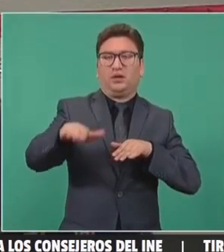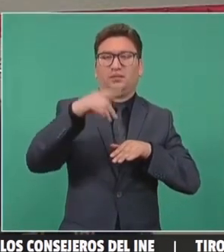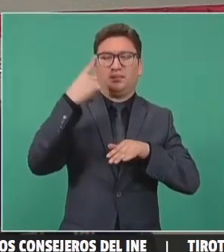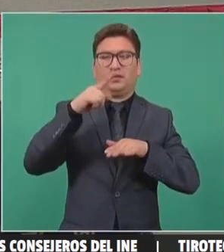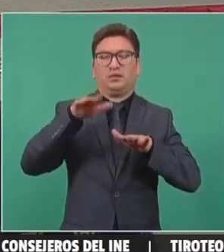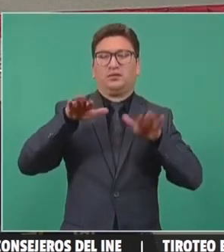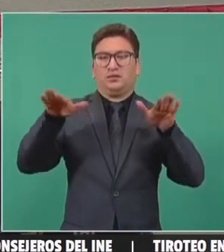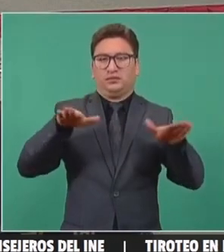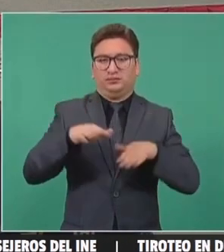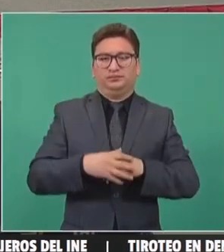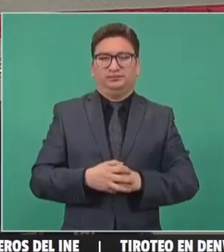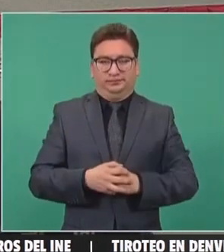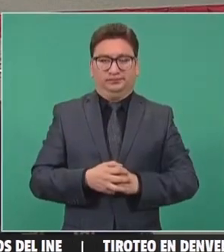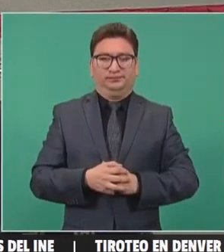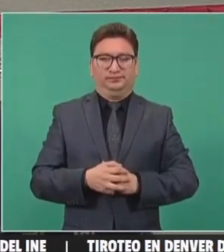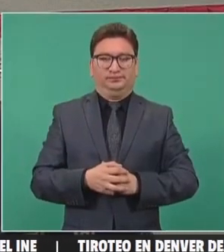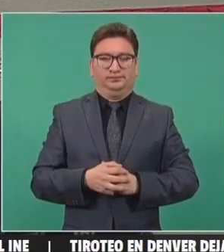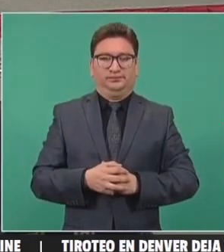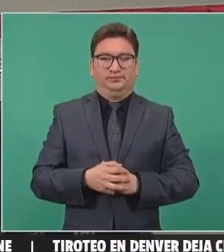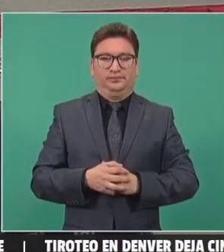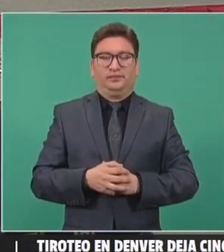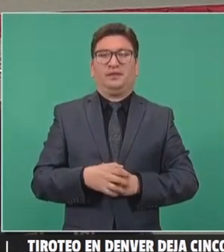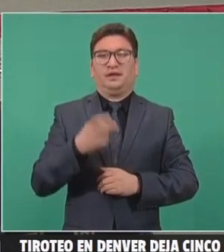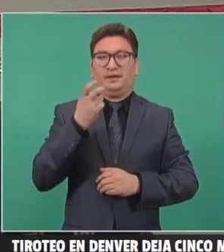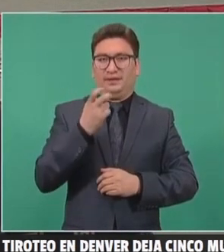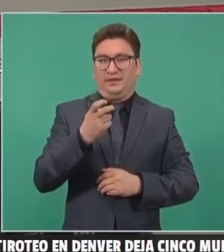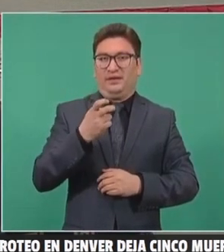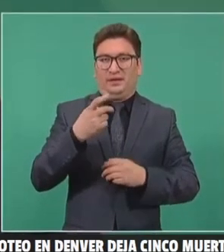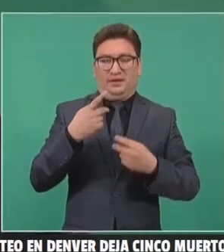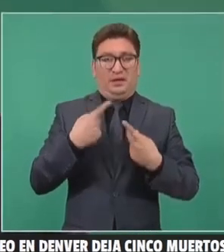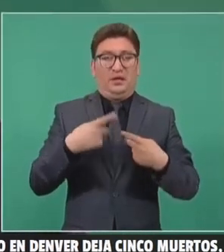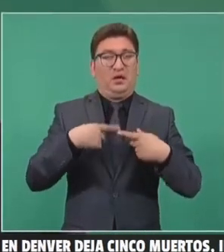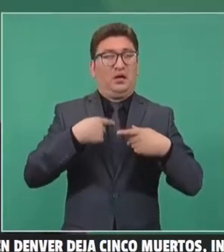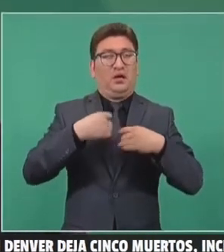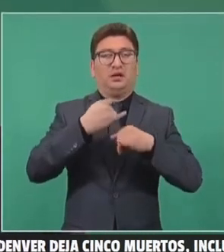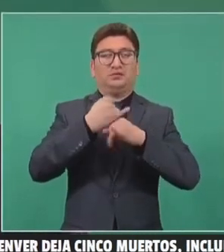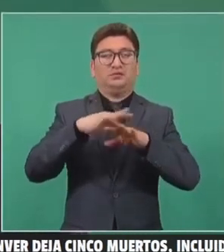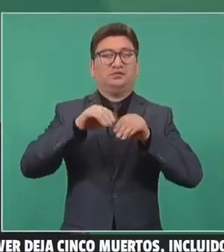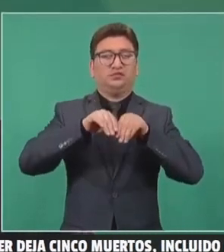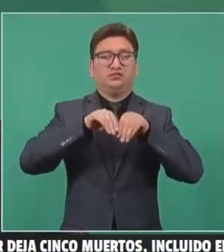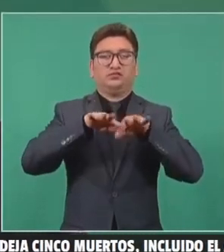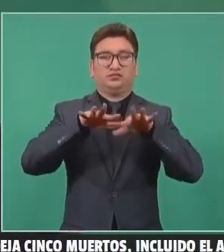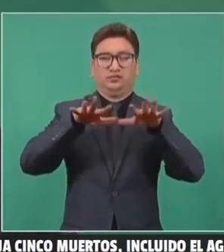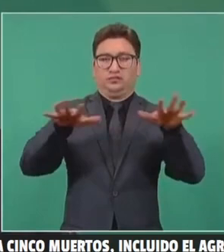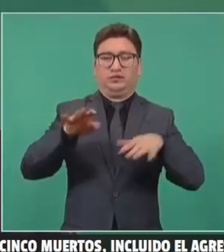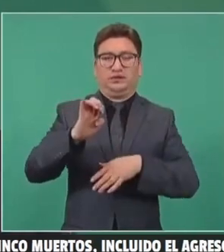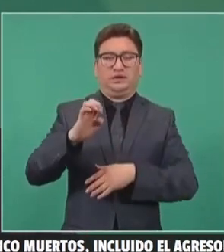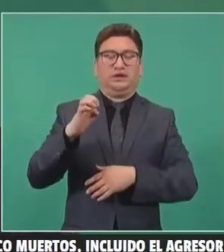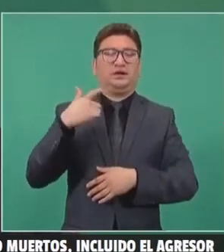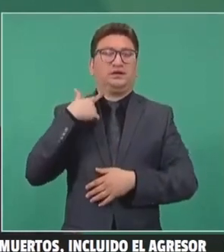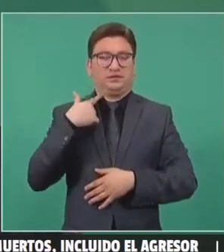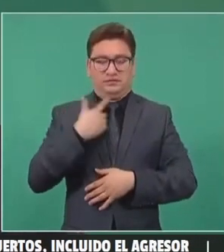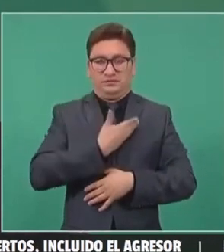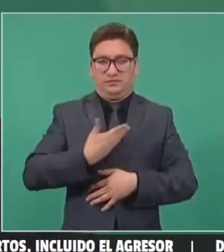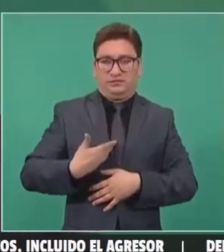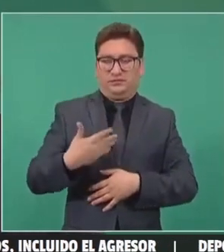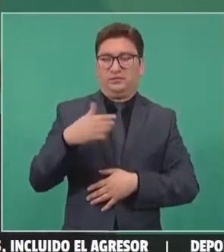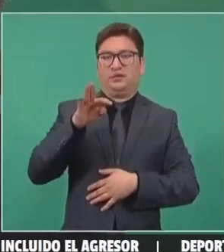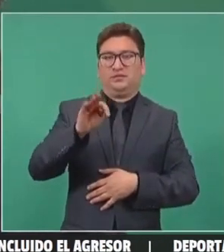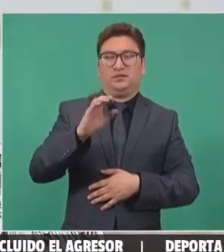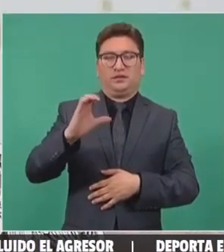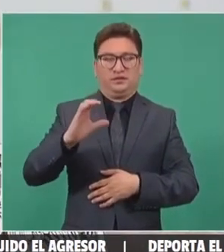aeropuerto de Santa Lucía. Entre los que hicieron eco de esta pifia fue el expresidente Felipe Calderón,